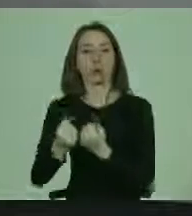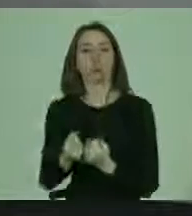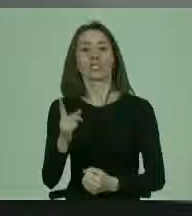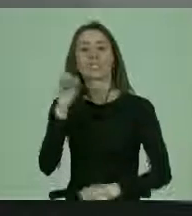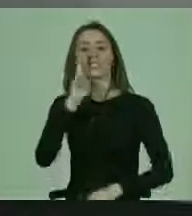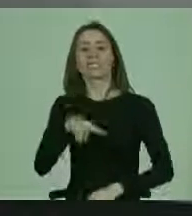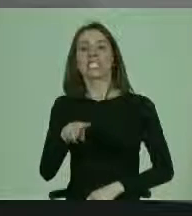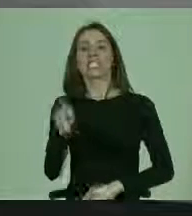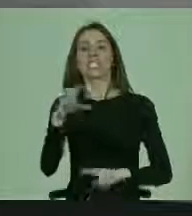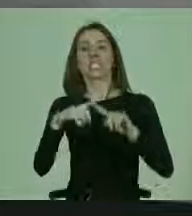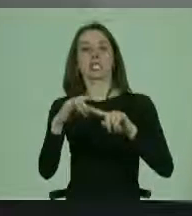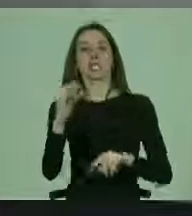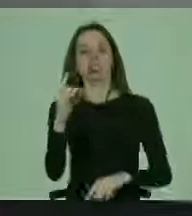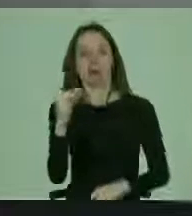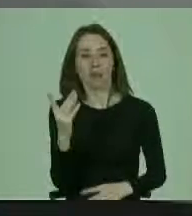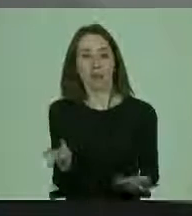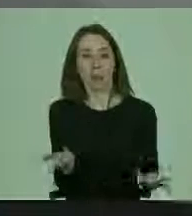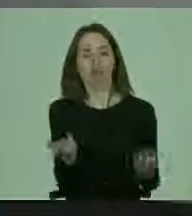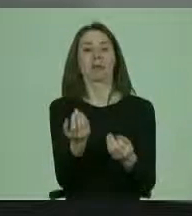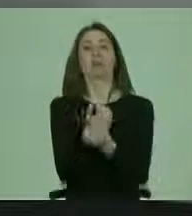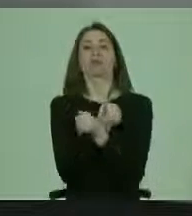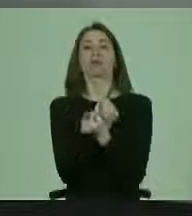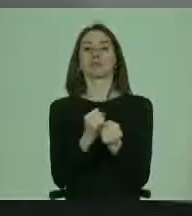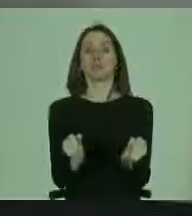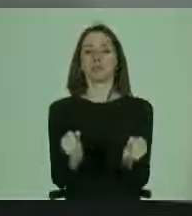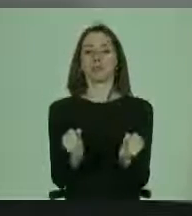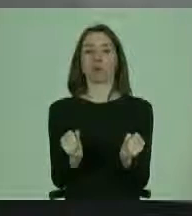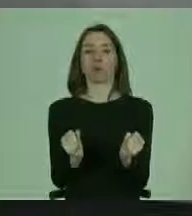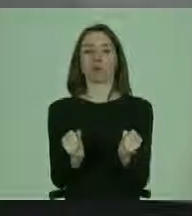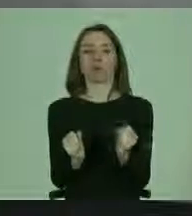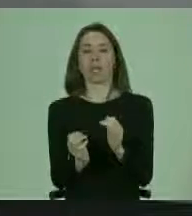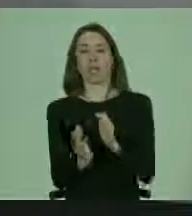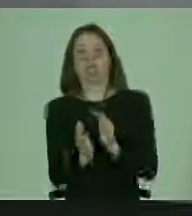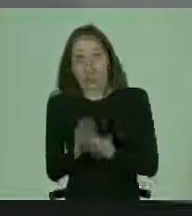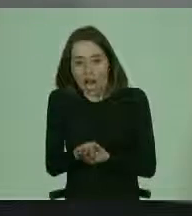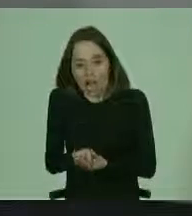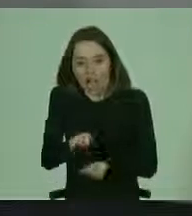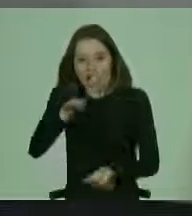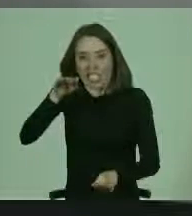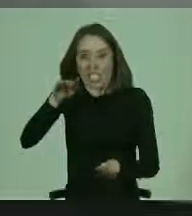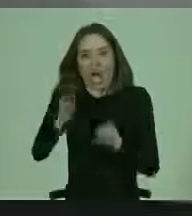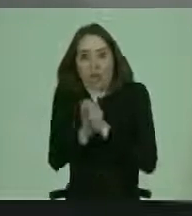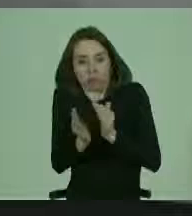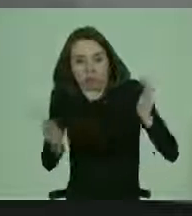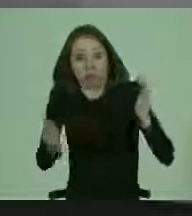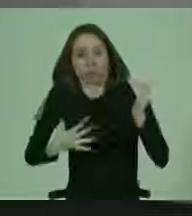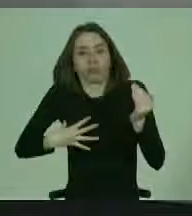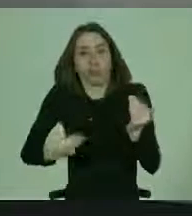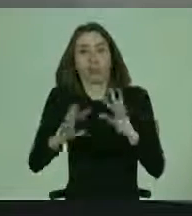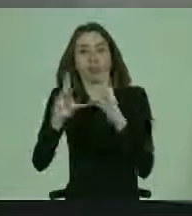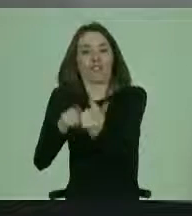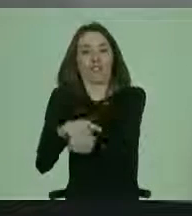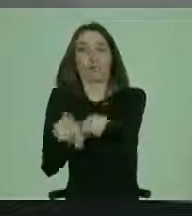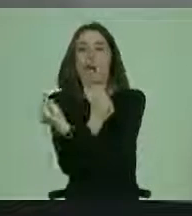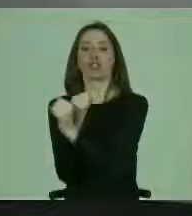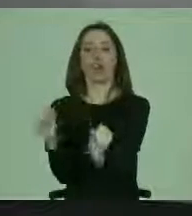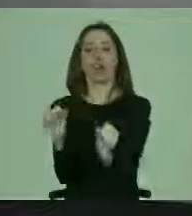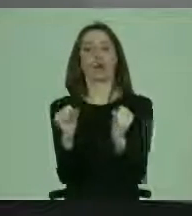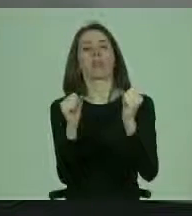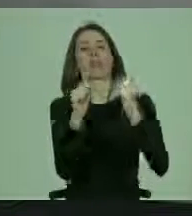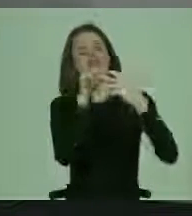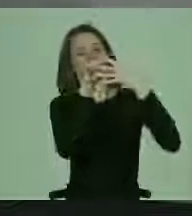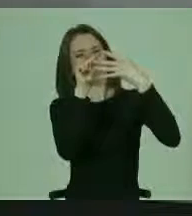asexuadas, con imposibilidad de criar y tener una familia, y una serie de mitos de estas